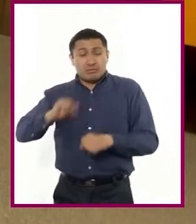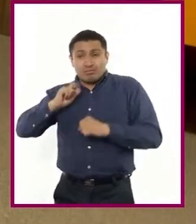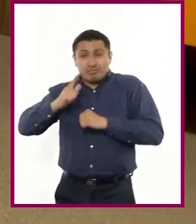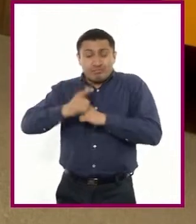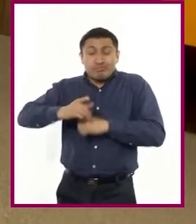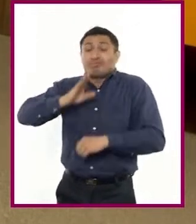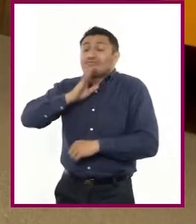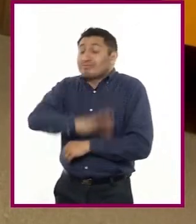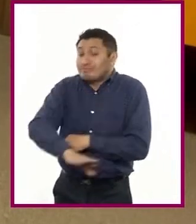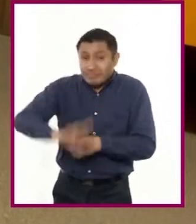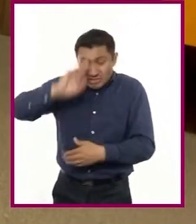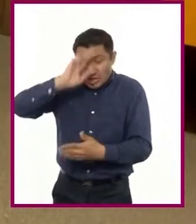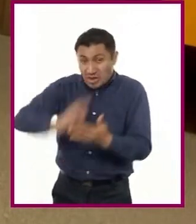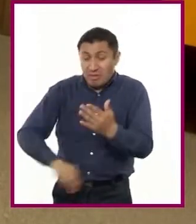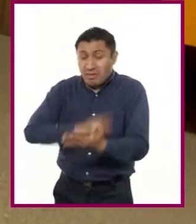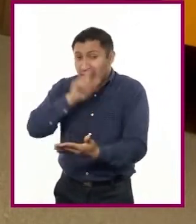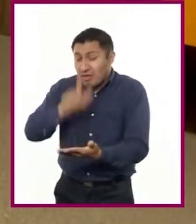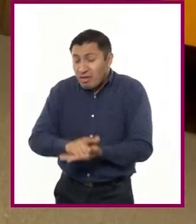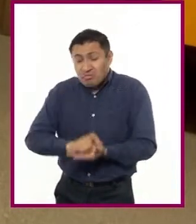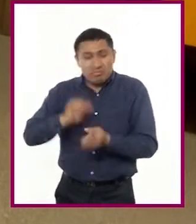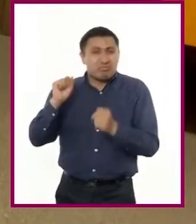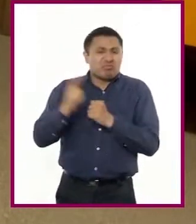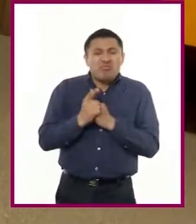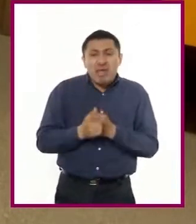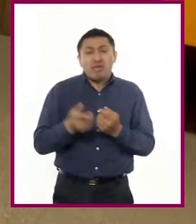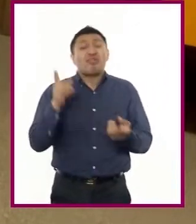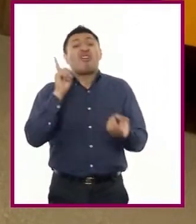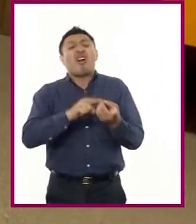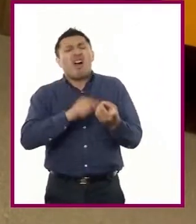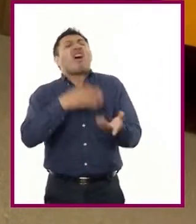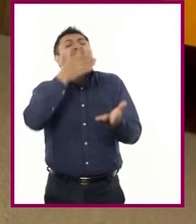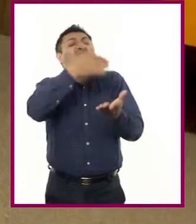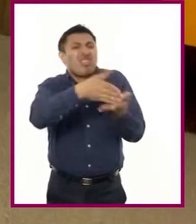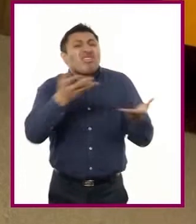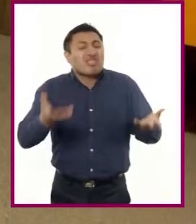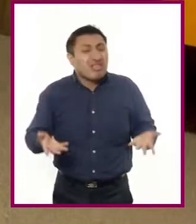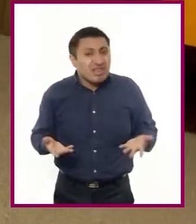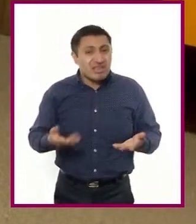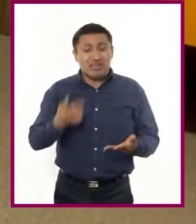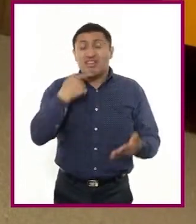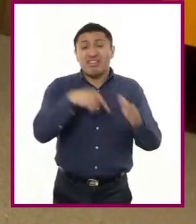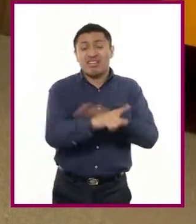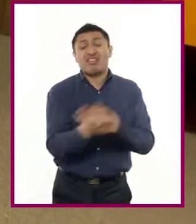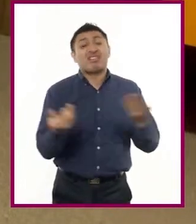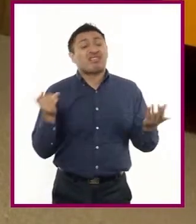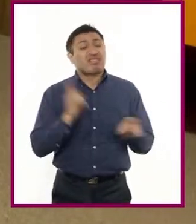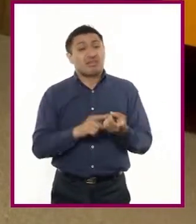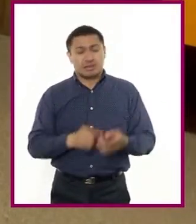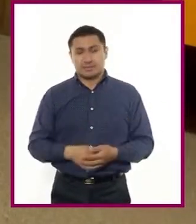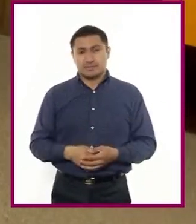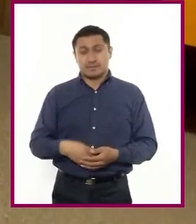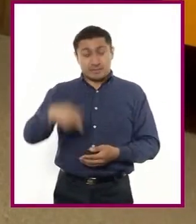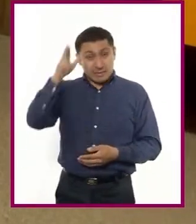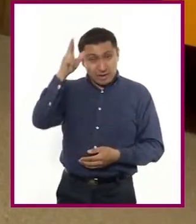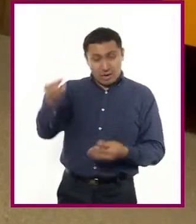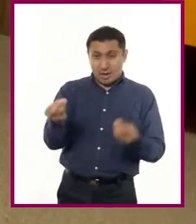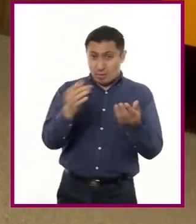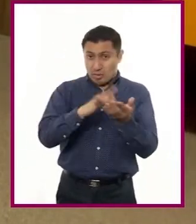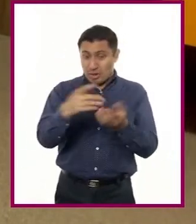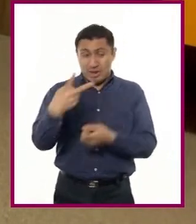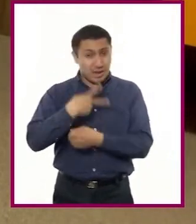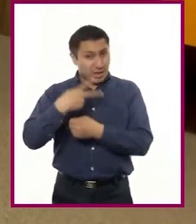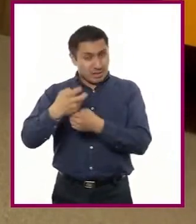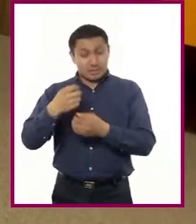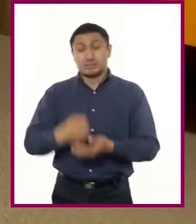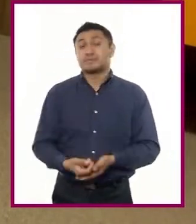falta? ¿O a qué dependencia? ¿O qué podemos hacer si somos testigos de ello? Hola, muchas gracias por invitarme. Mira,